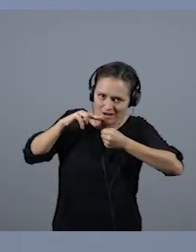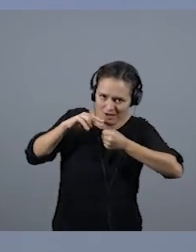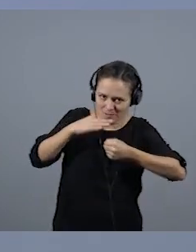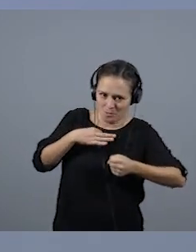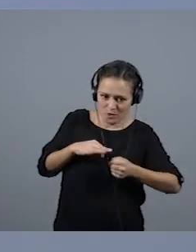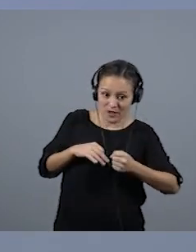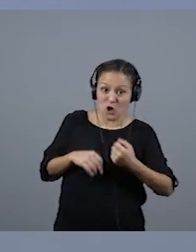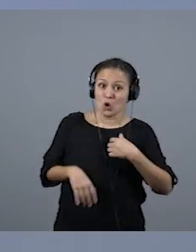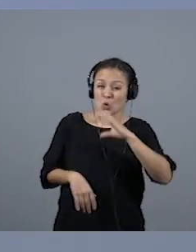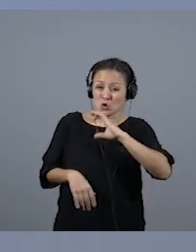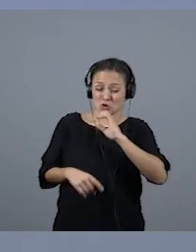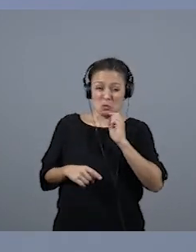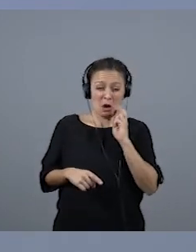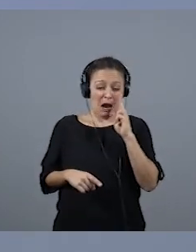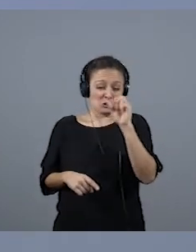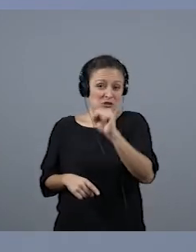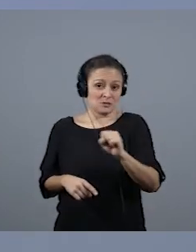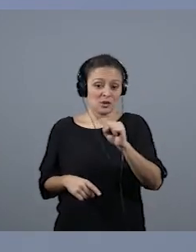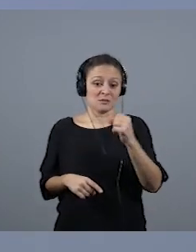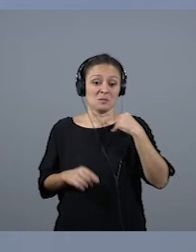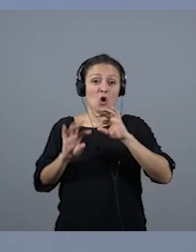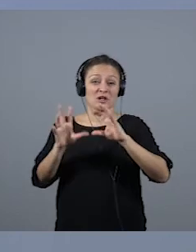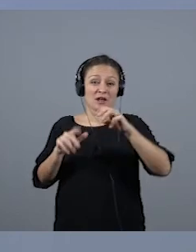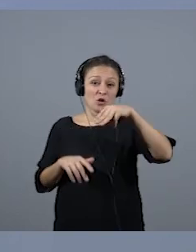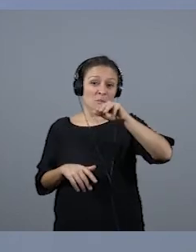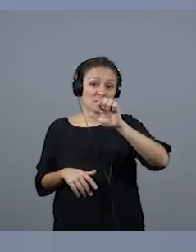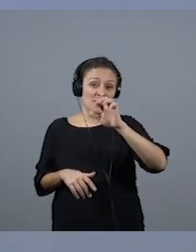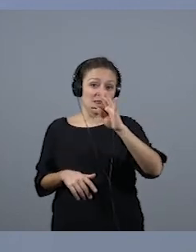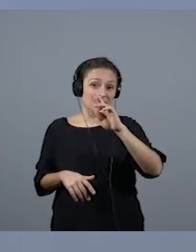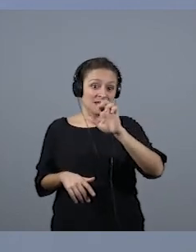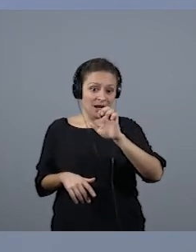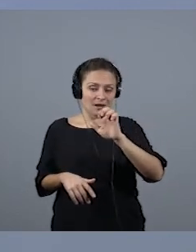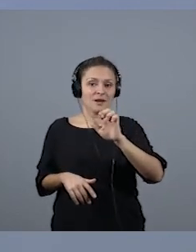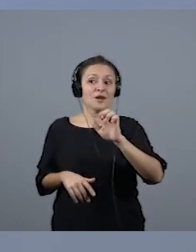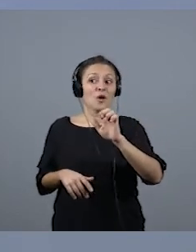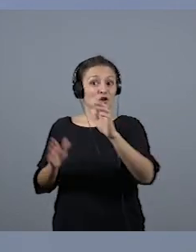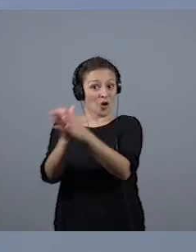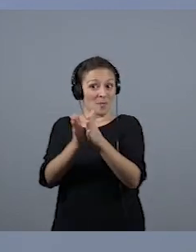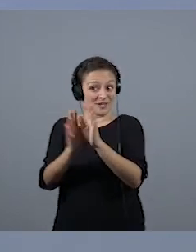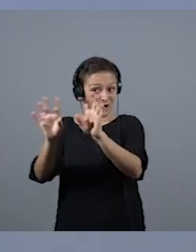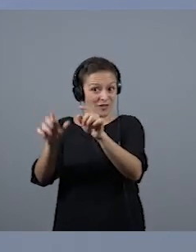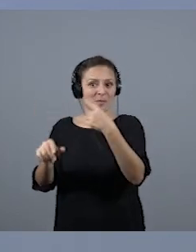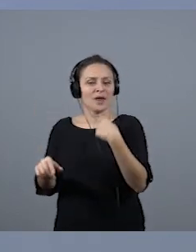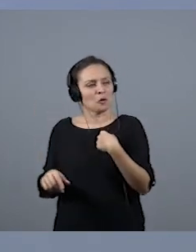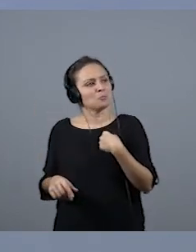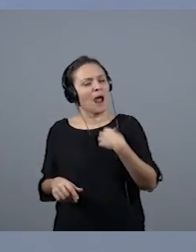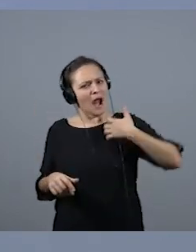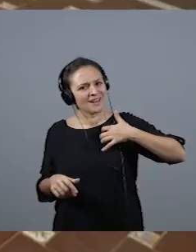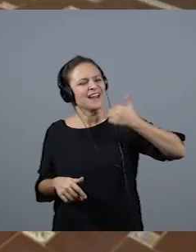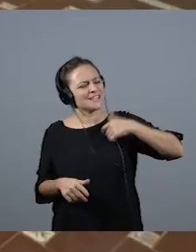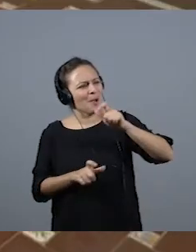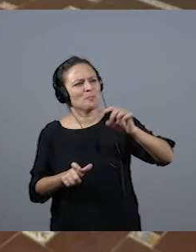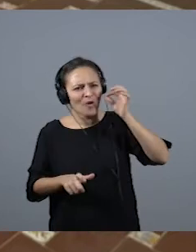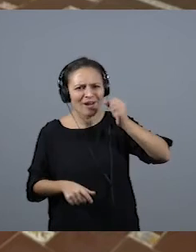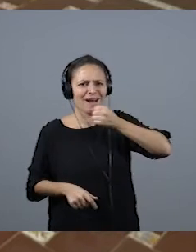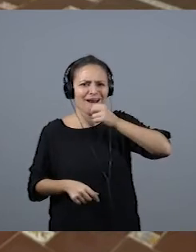recibo una carta de los compañeros de Radio Mitre para decirme que ya habían mujeres relatoras. Para mí es un orgullo. Que es una cosa,